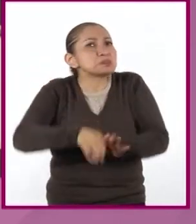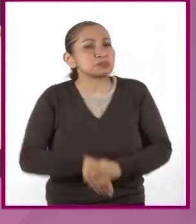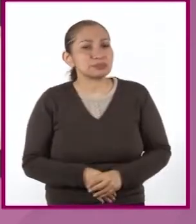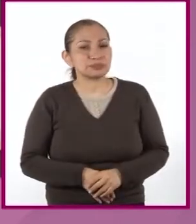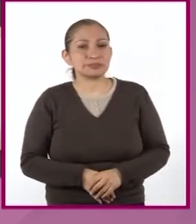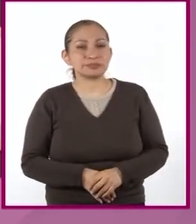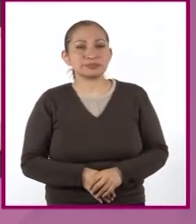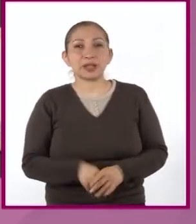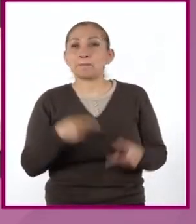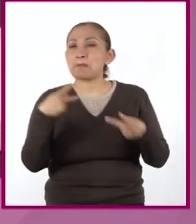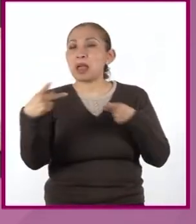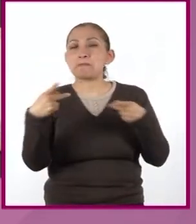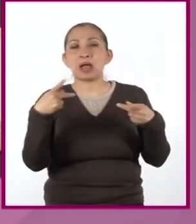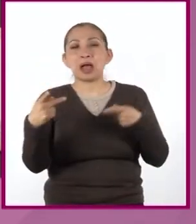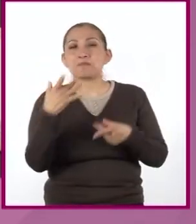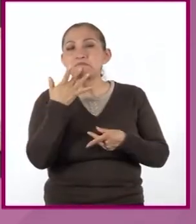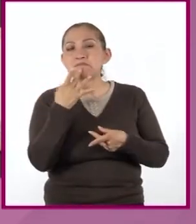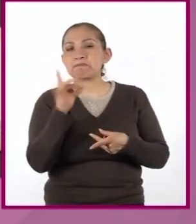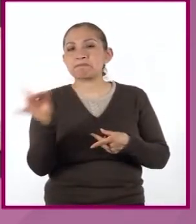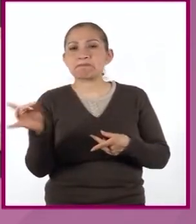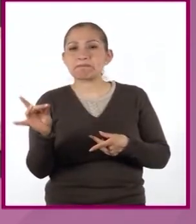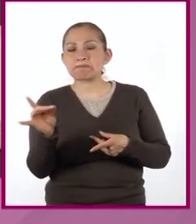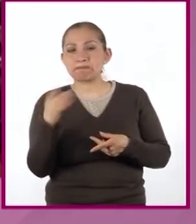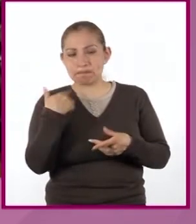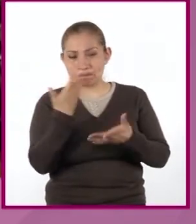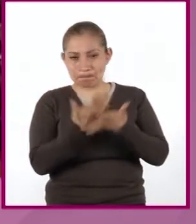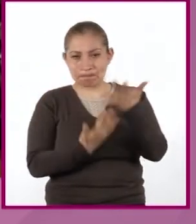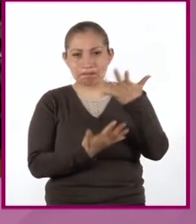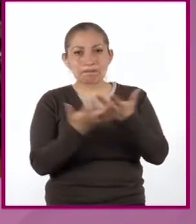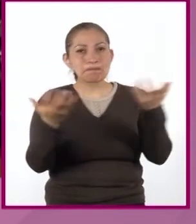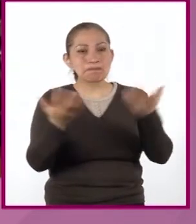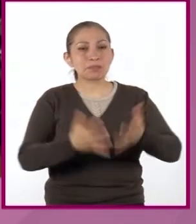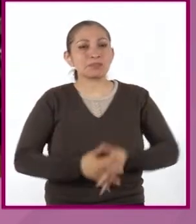Su preparación es muy fácil. ¡Manos a la obra!